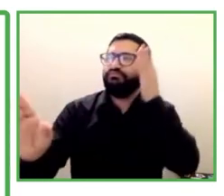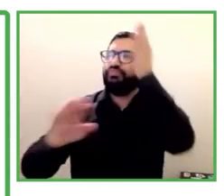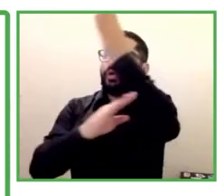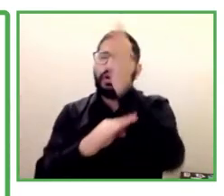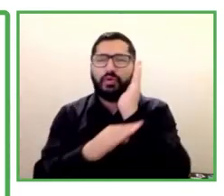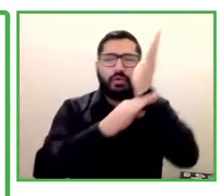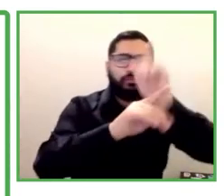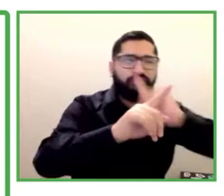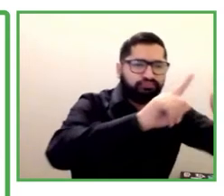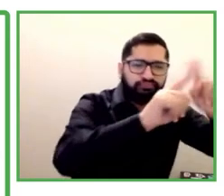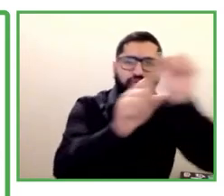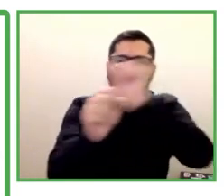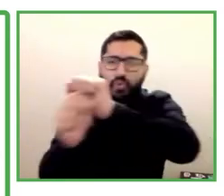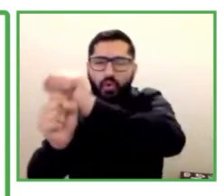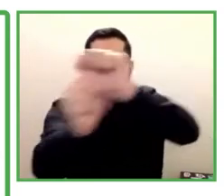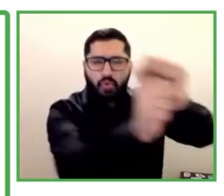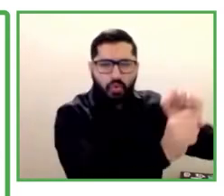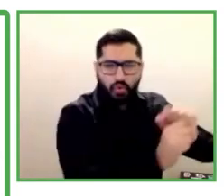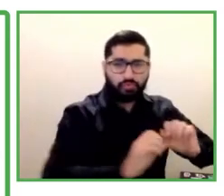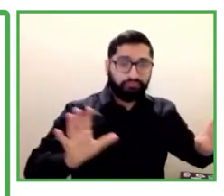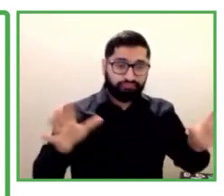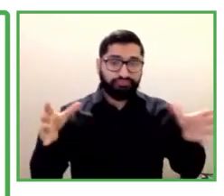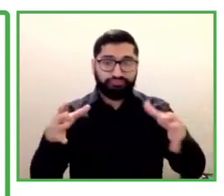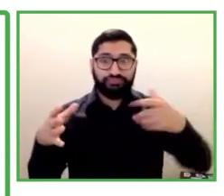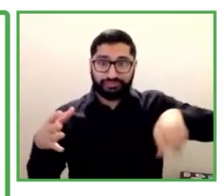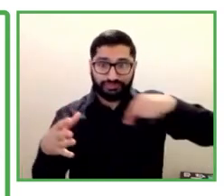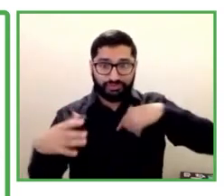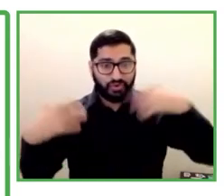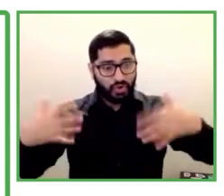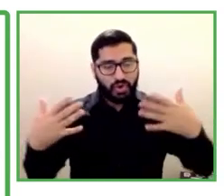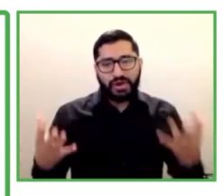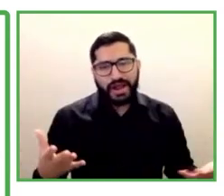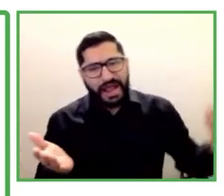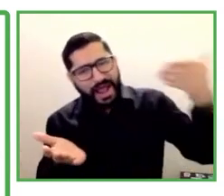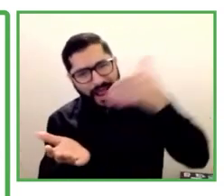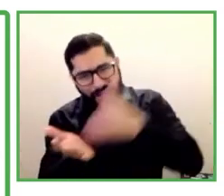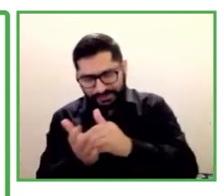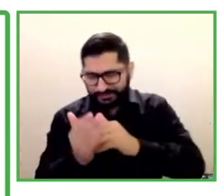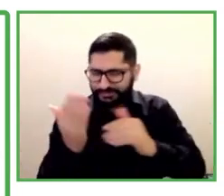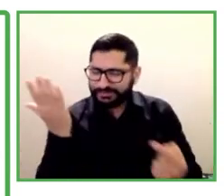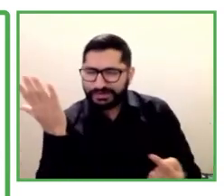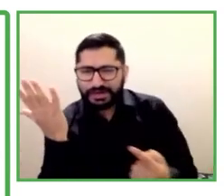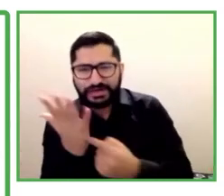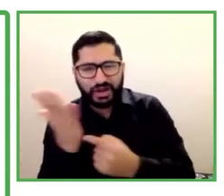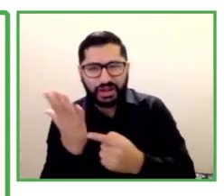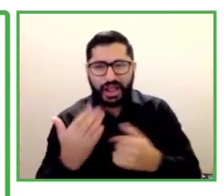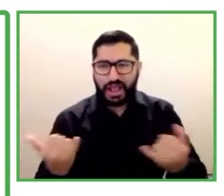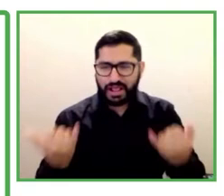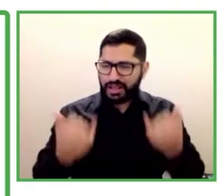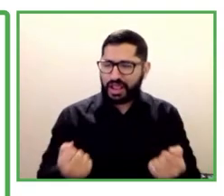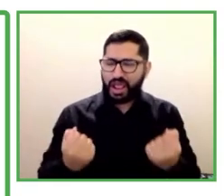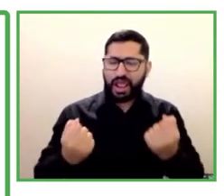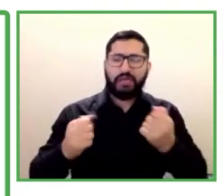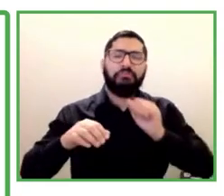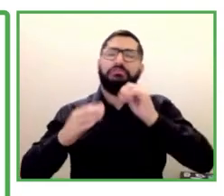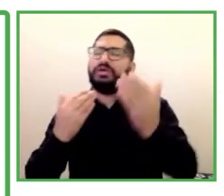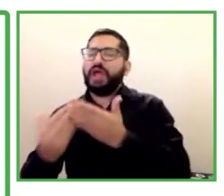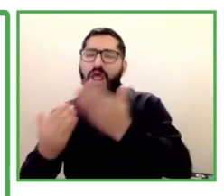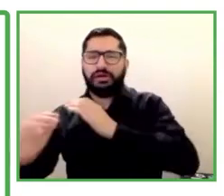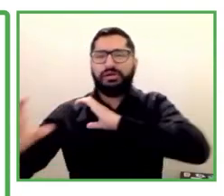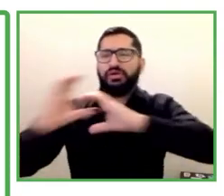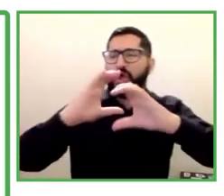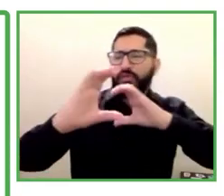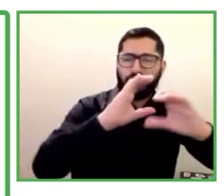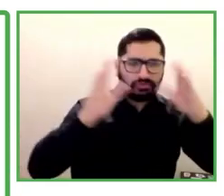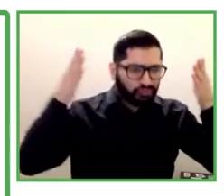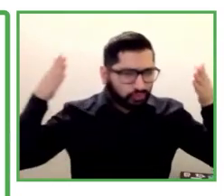renovación completa en tecnología, habilidades comunicacionales, que se convirtieron en el principal enfoque. Además, tuvimos que presentar diferentes habilidades